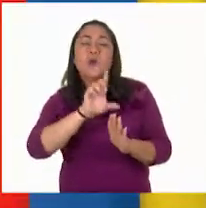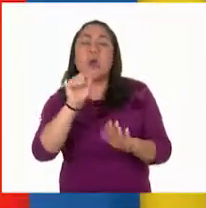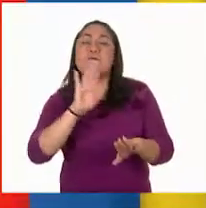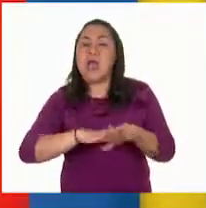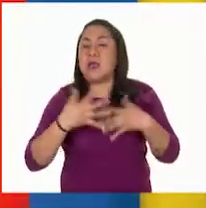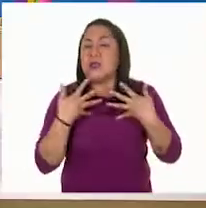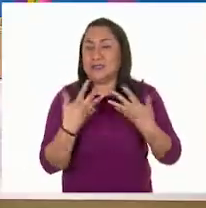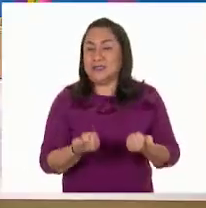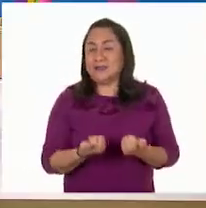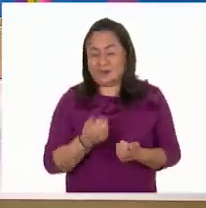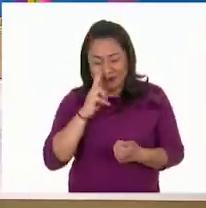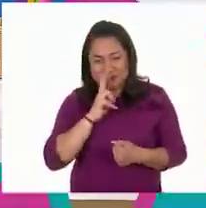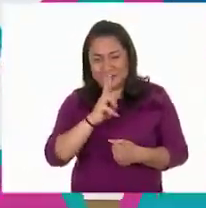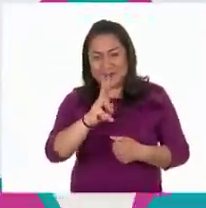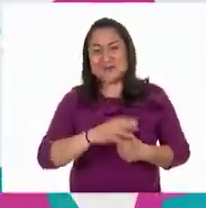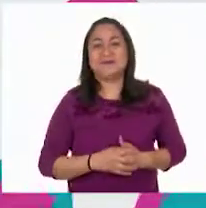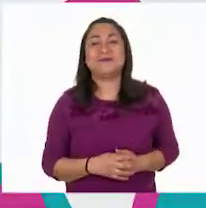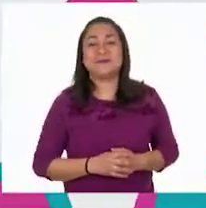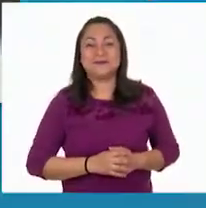Vamos, Larisa. Muy bien.